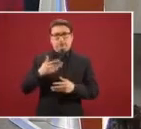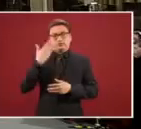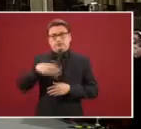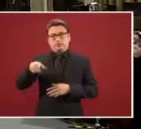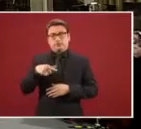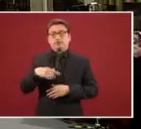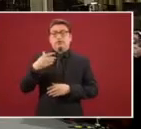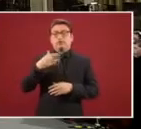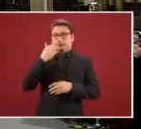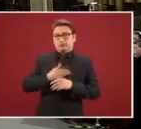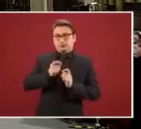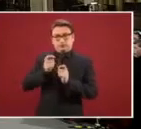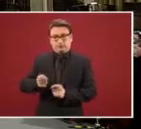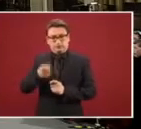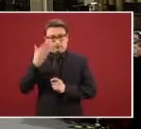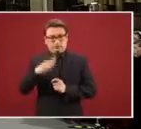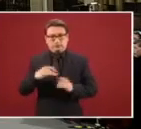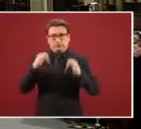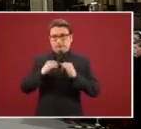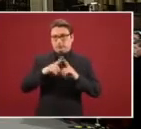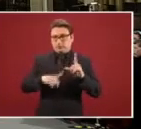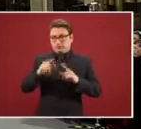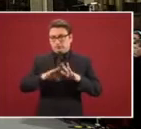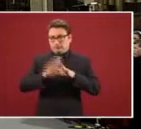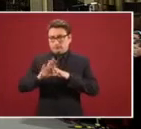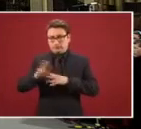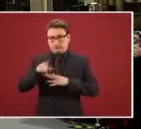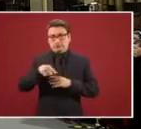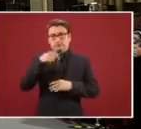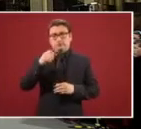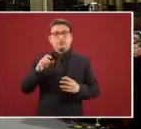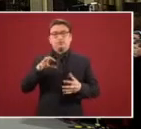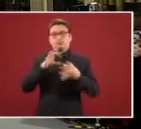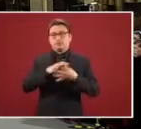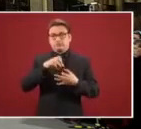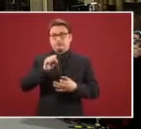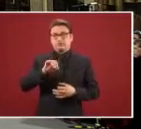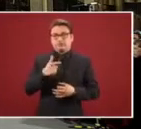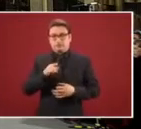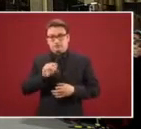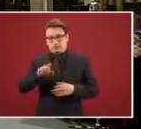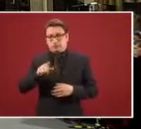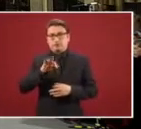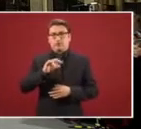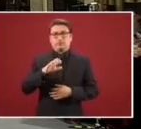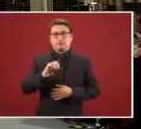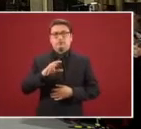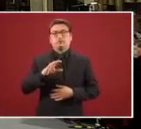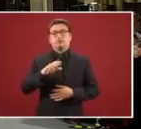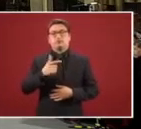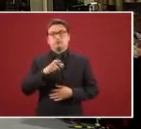comisionado del Instituto Nacional de Migración, que depende de la Secretaría de Gobernación, Francisco Garduño. Gracias por acompañarnos, Francisco.